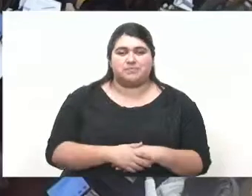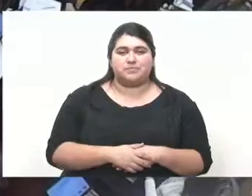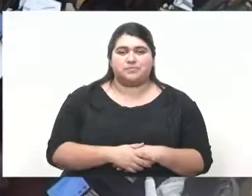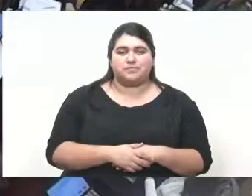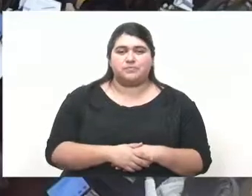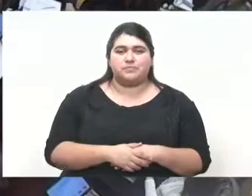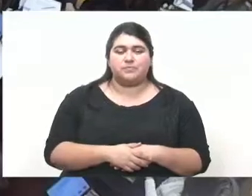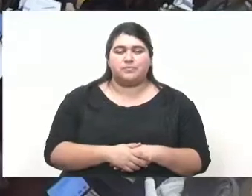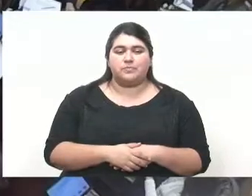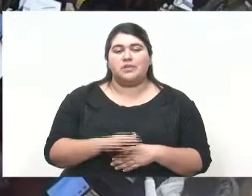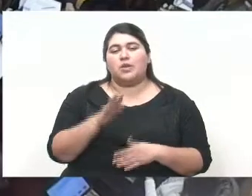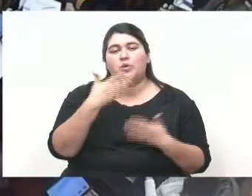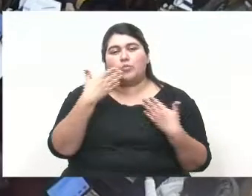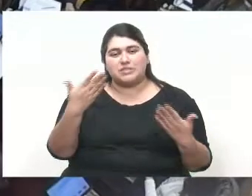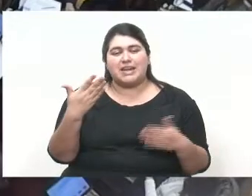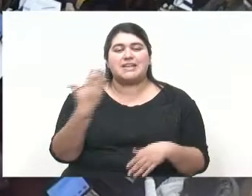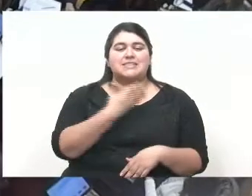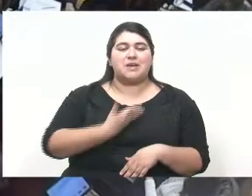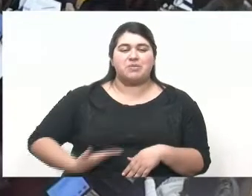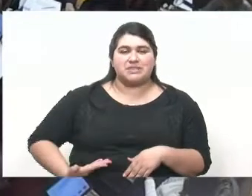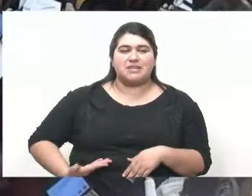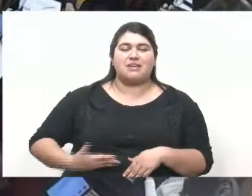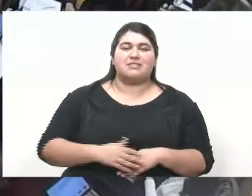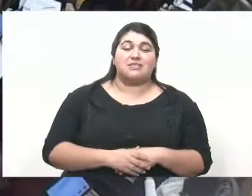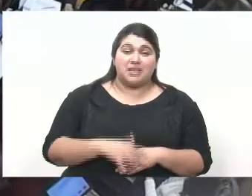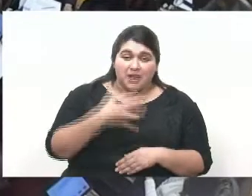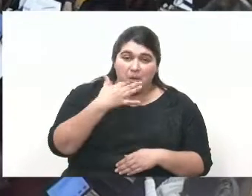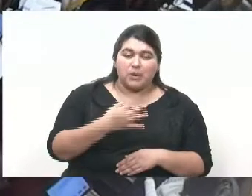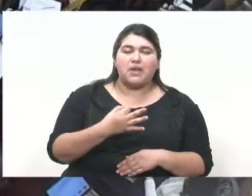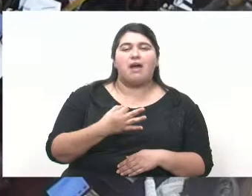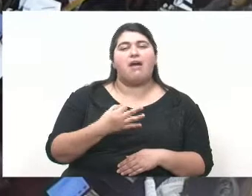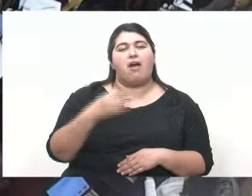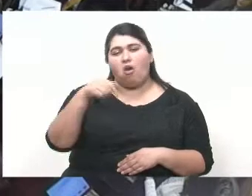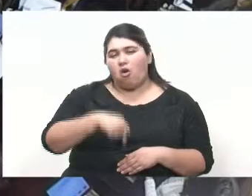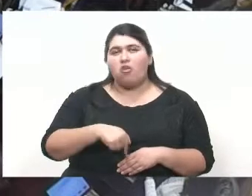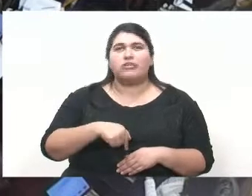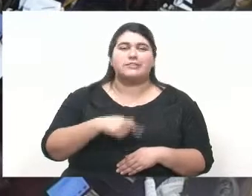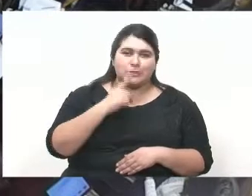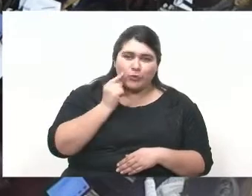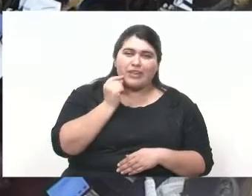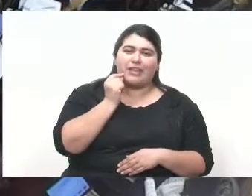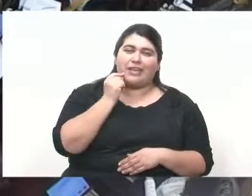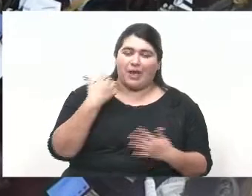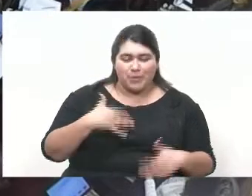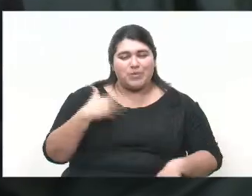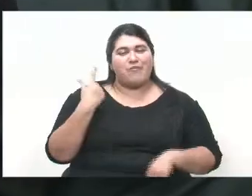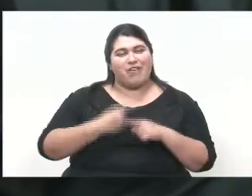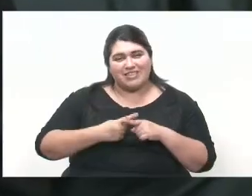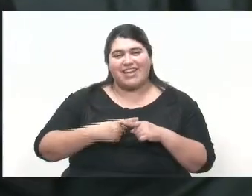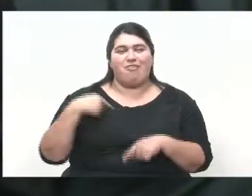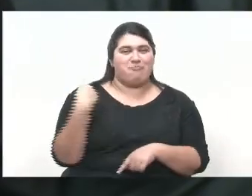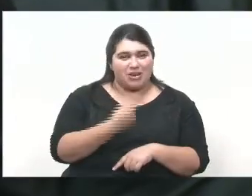Muchas gracias señora Presidenta, la verdad que hoy es un día de festejo para todos